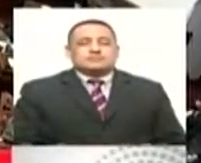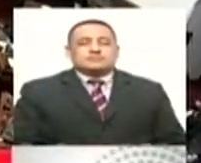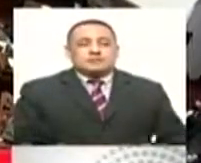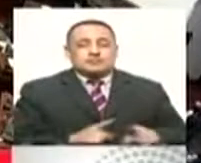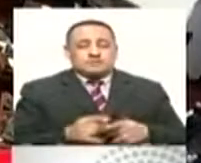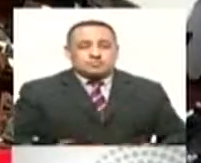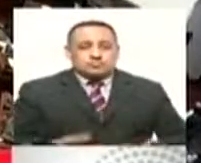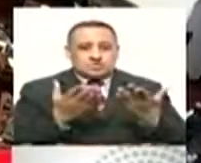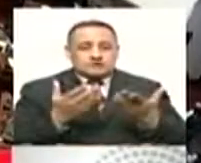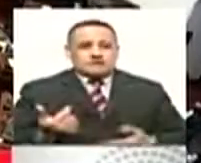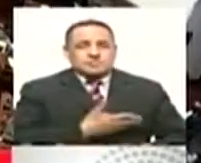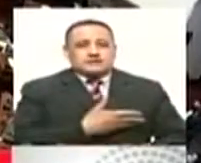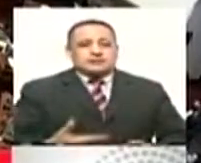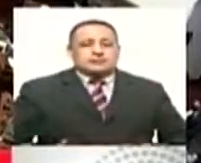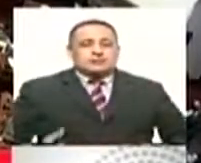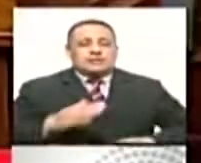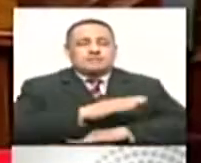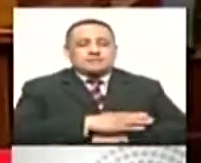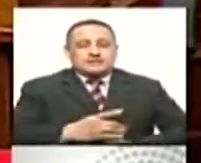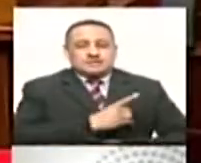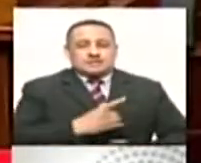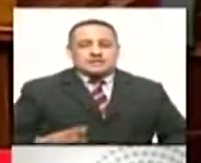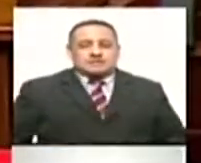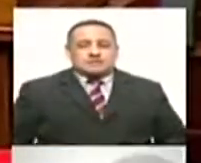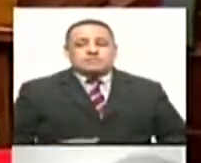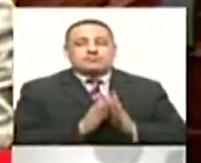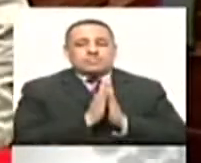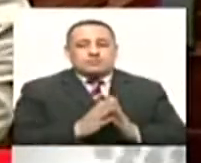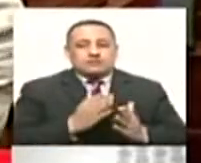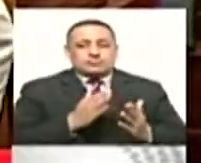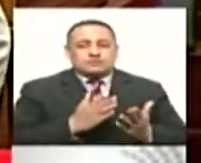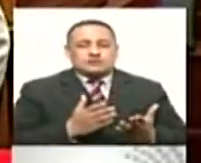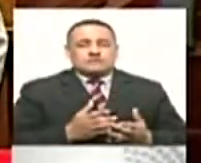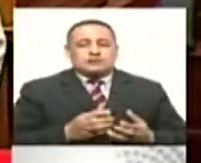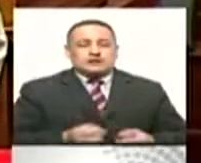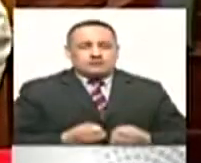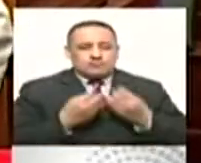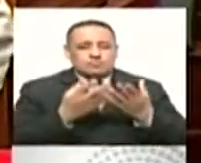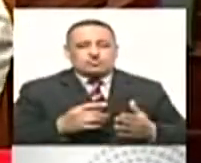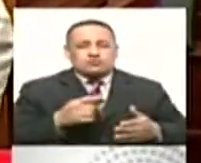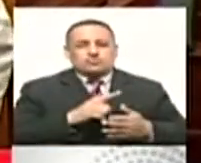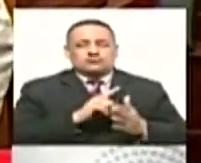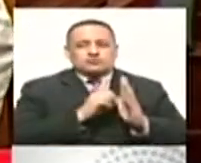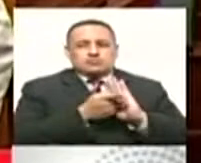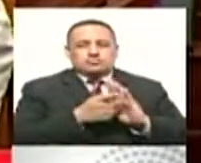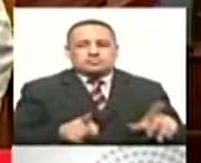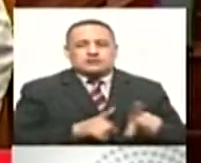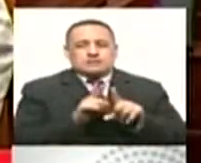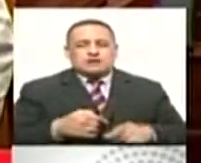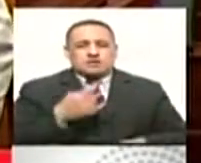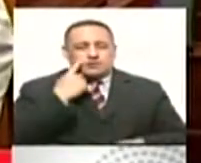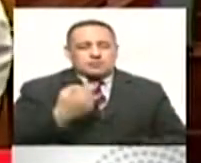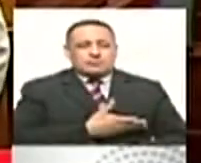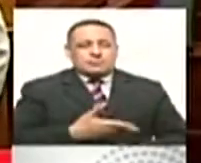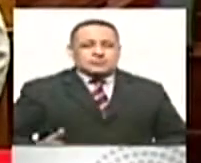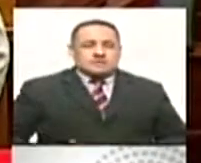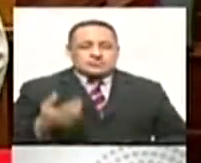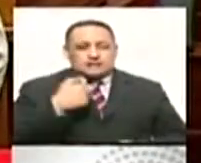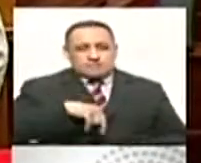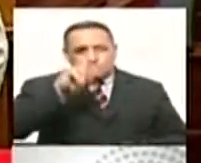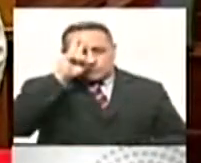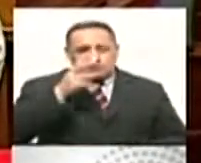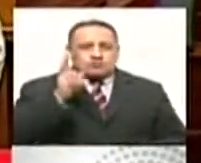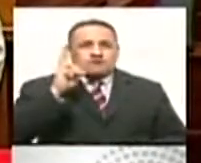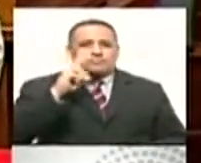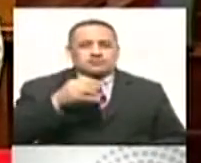de la secuenciación genómica que hace el INS que la variante predominante es la Delta, que es muy contagiosa,